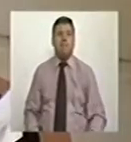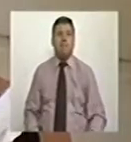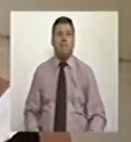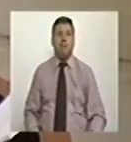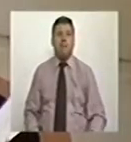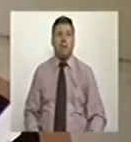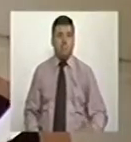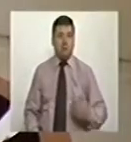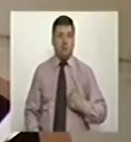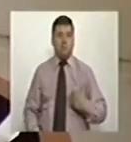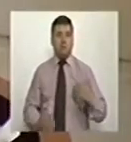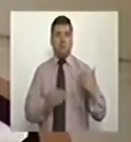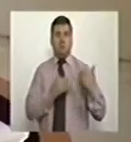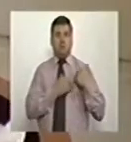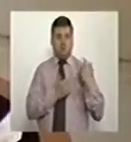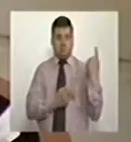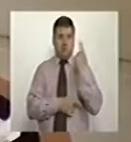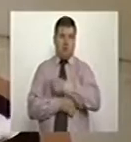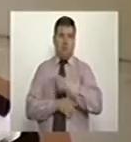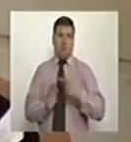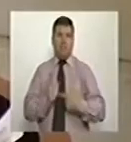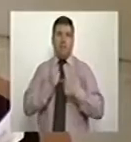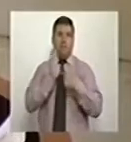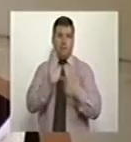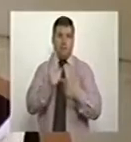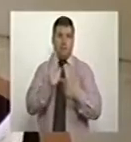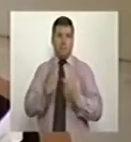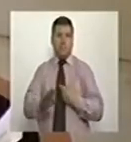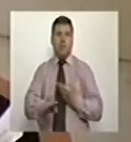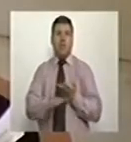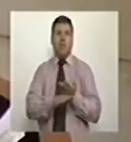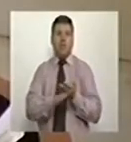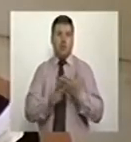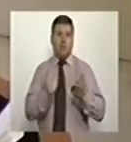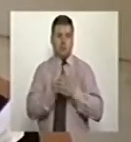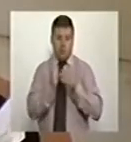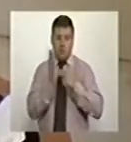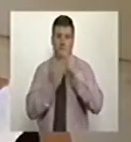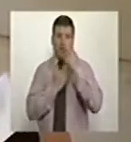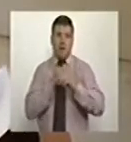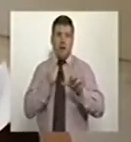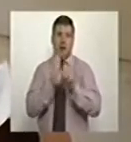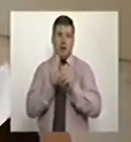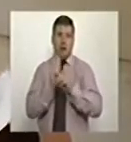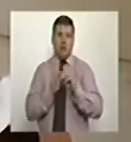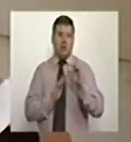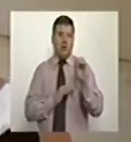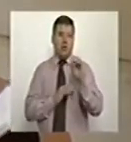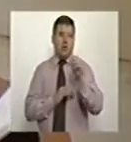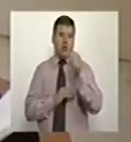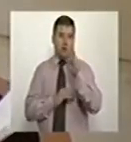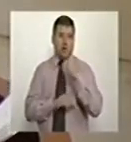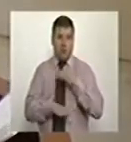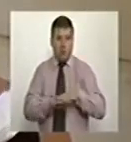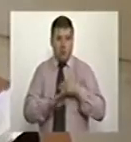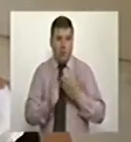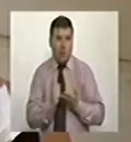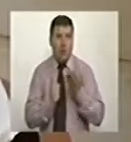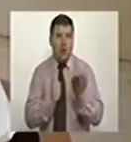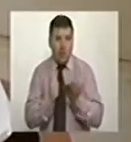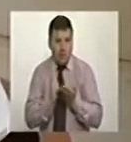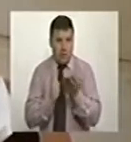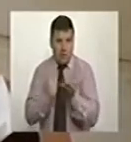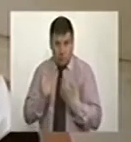Me corresponde hoy presentar ser uno de los ponentes del proyecto de ley 00218, por el que se